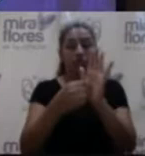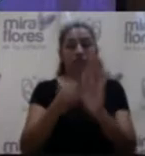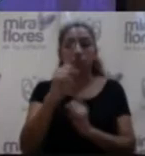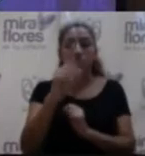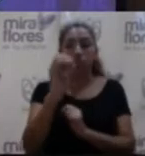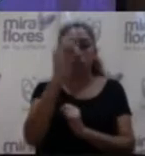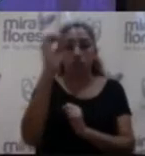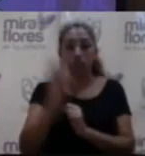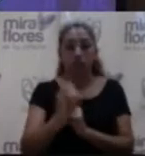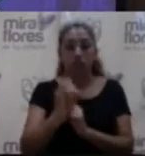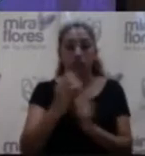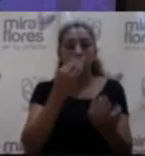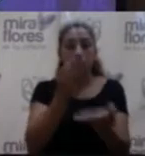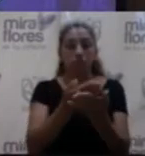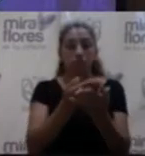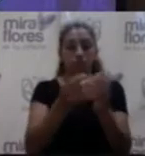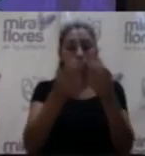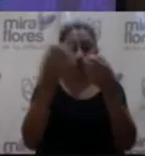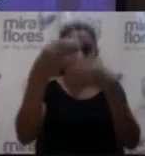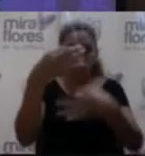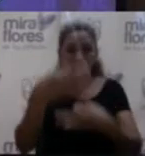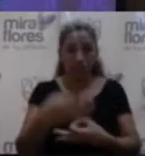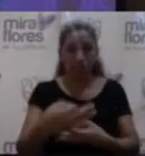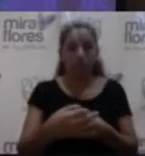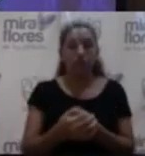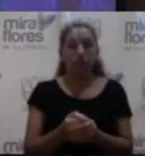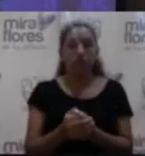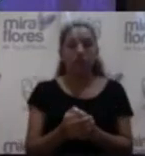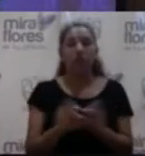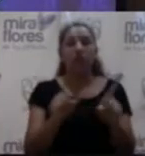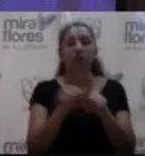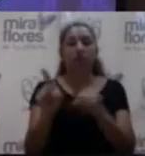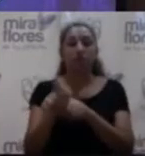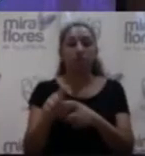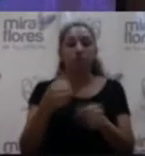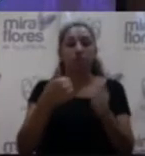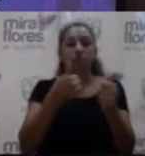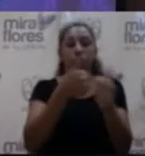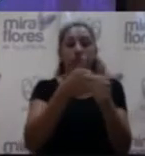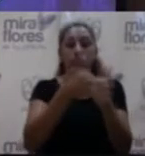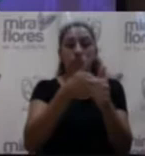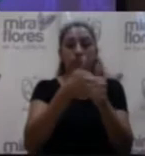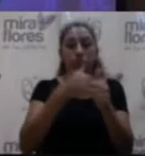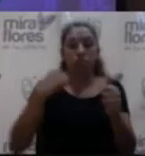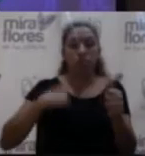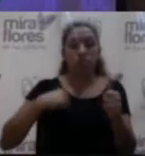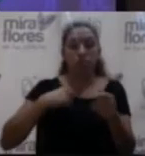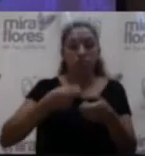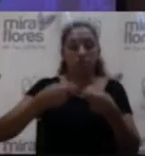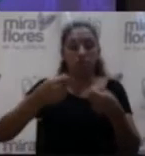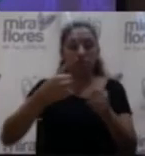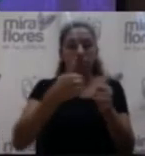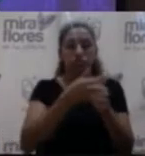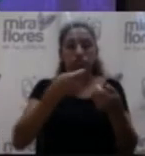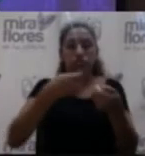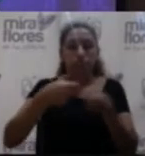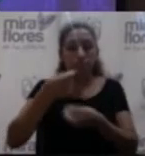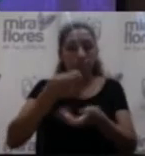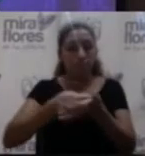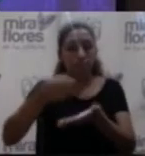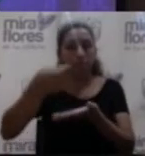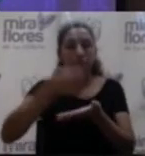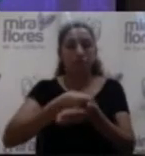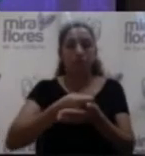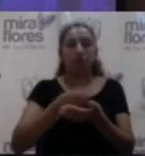total del presupuesto. Y de otra parte están los recursos propios, es decir, los recursos que genera la Municipalidad, entre ellos los impuestos